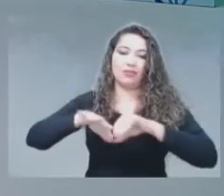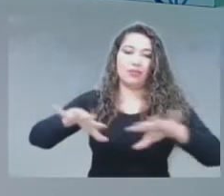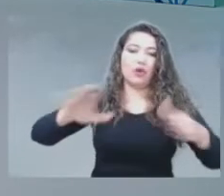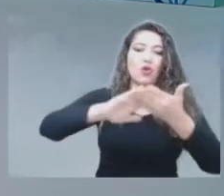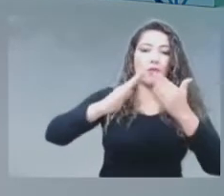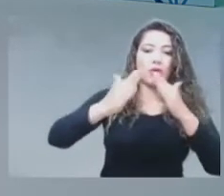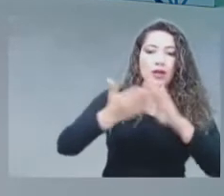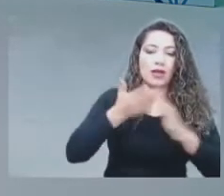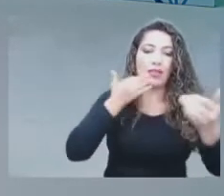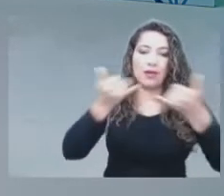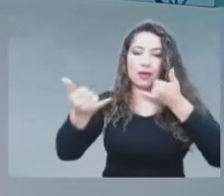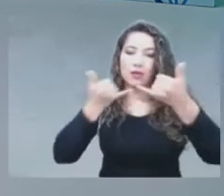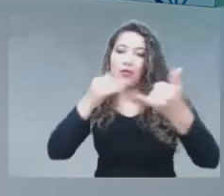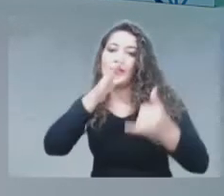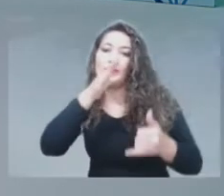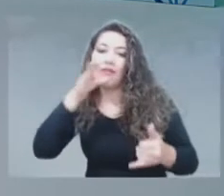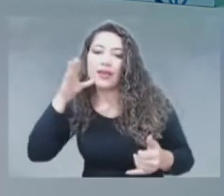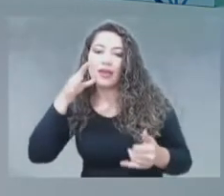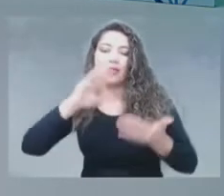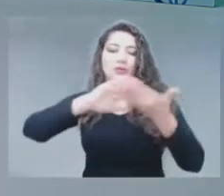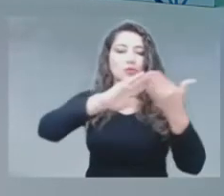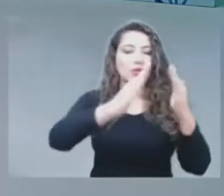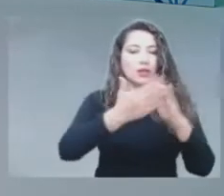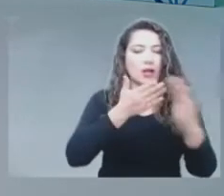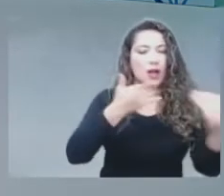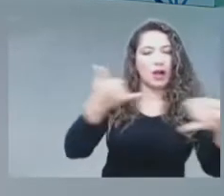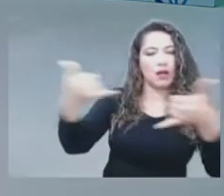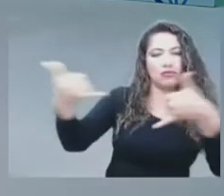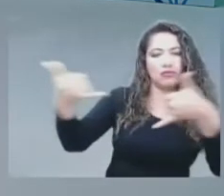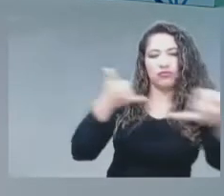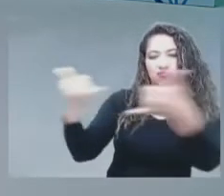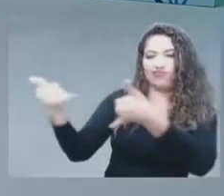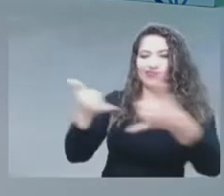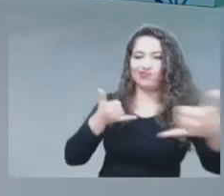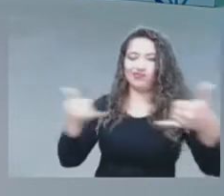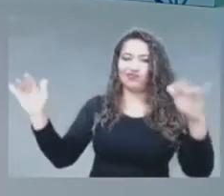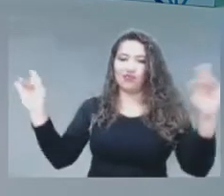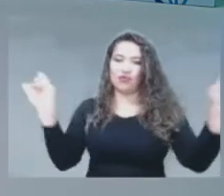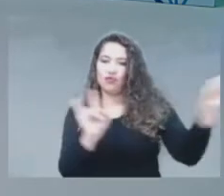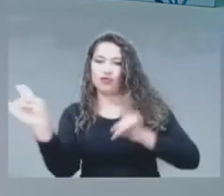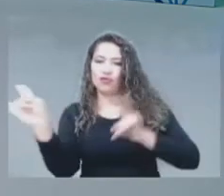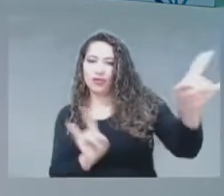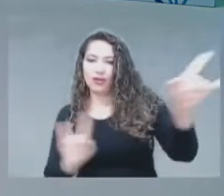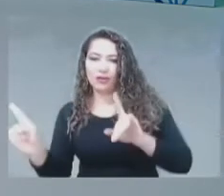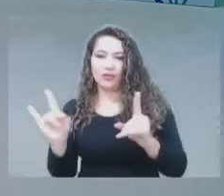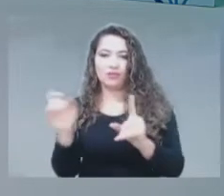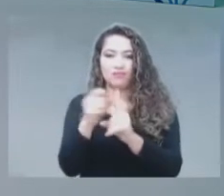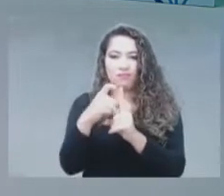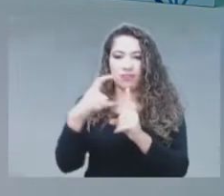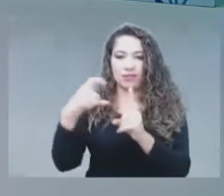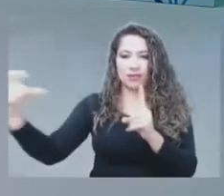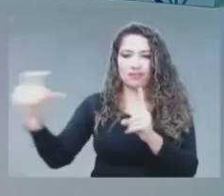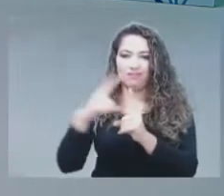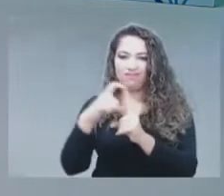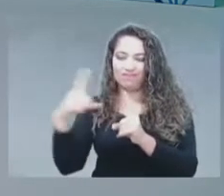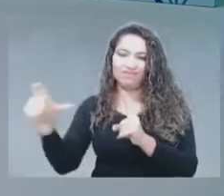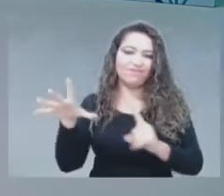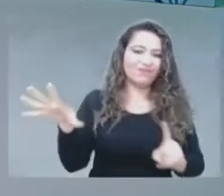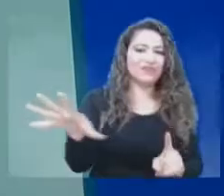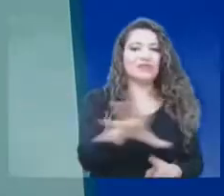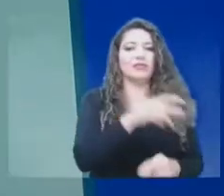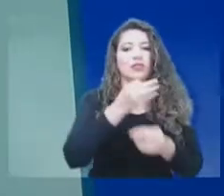rurales comunitarias. Y de otro lado, y no menos importante, si aplicado, digamos, en el sentido de